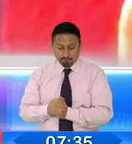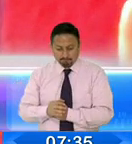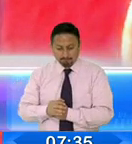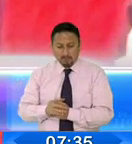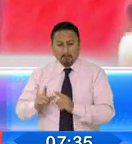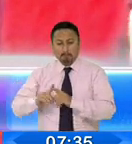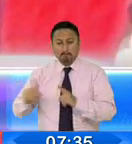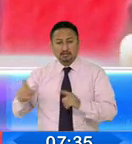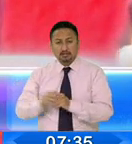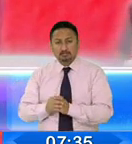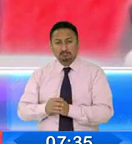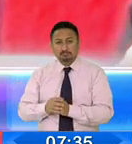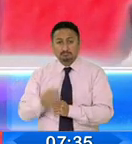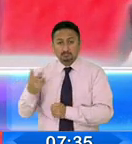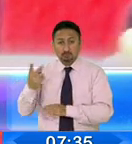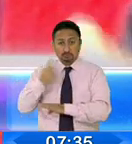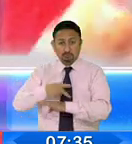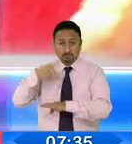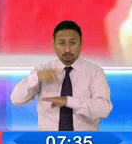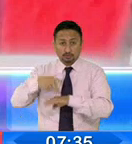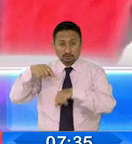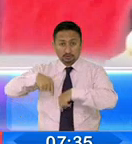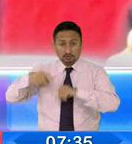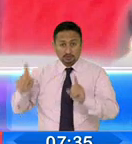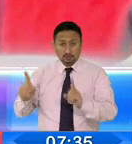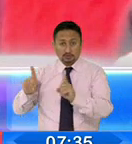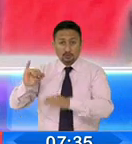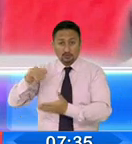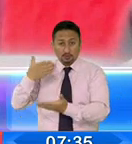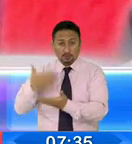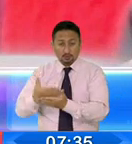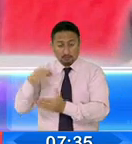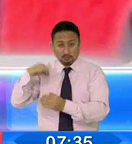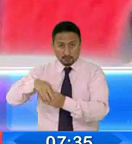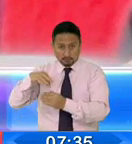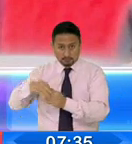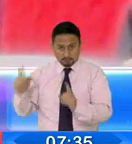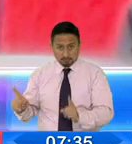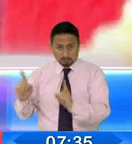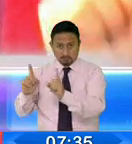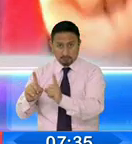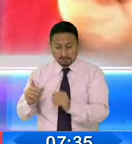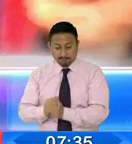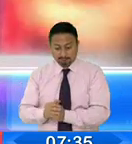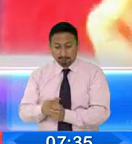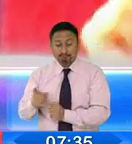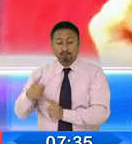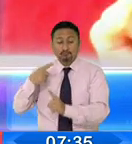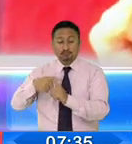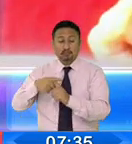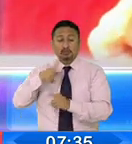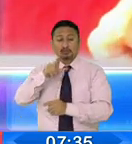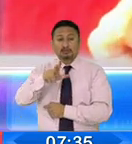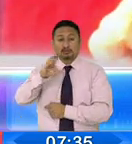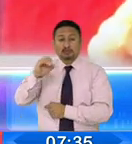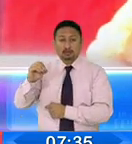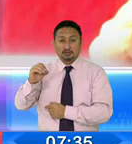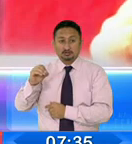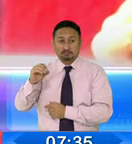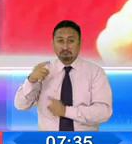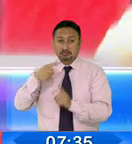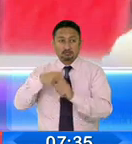universitarios, los profesionales que conformaban una junta receptora del voto, en vez de sumar 300 han sumado